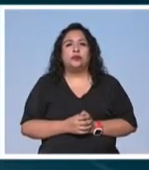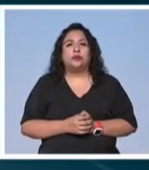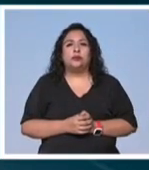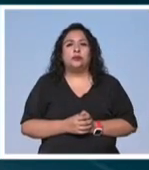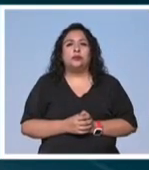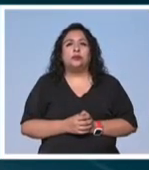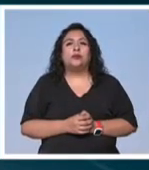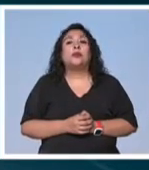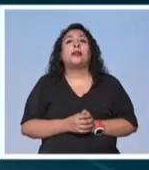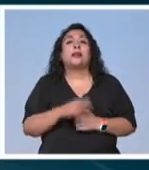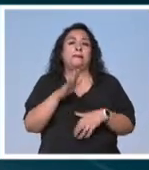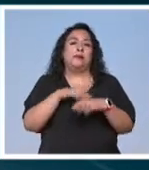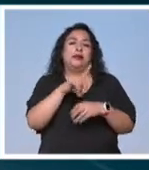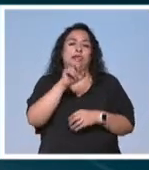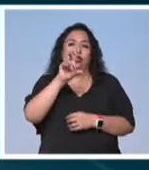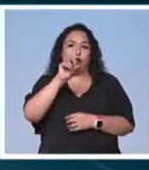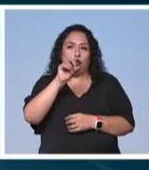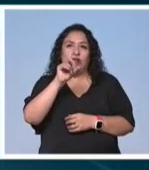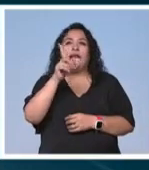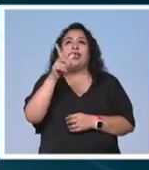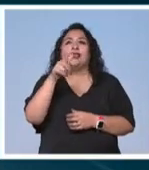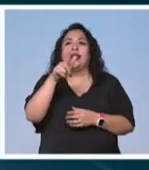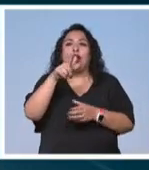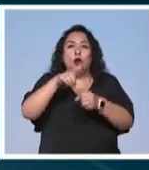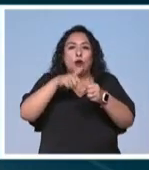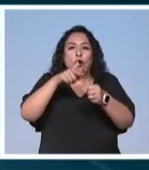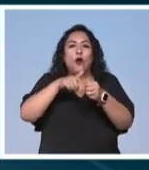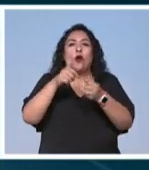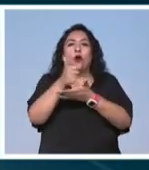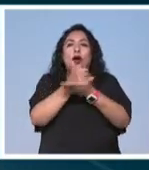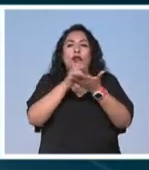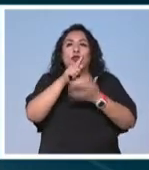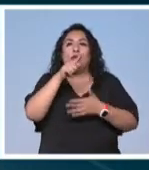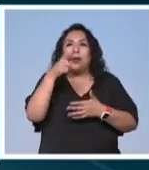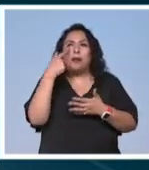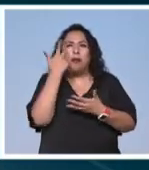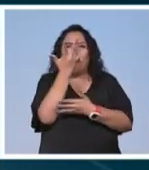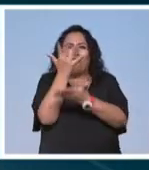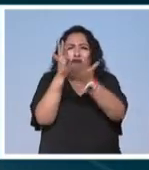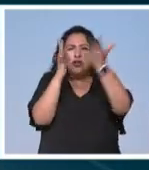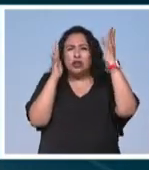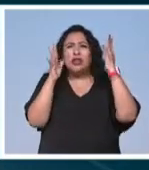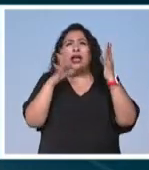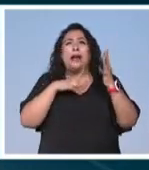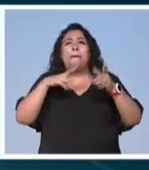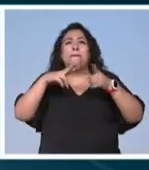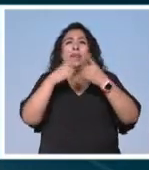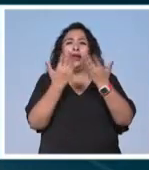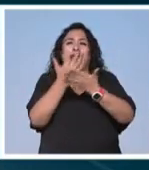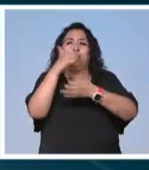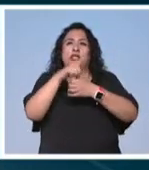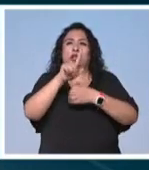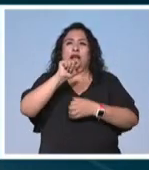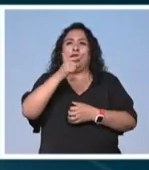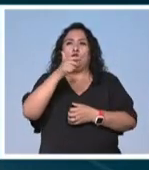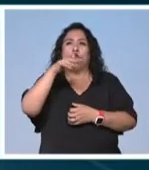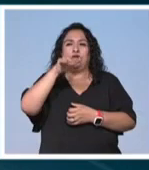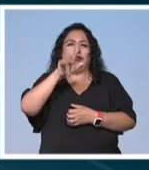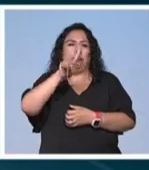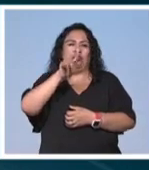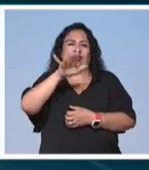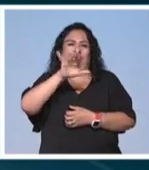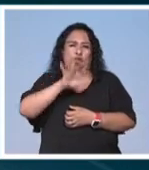Más de 130 cuerpos de agua turquesa rodeados por una vasta proporción de bosques conforman el Parque Nacional Lagunas de Montebello